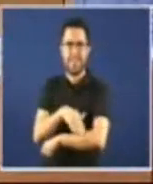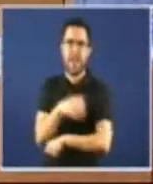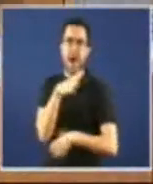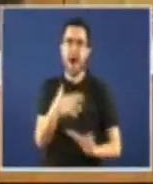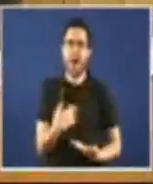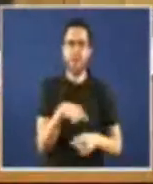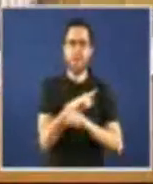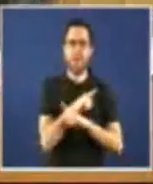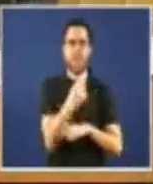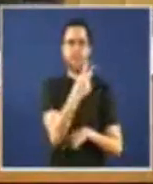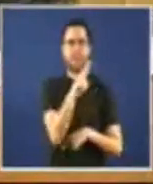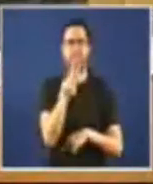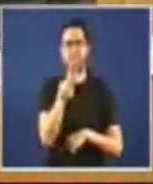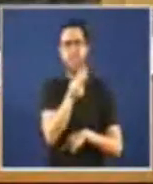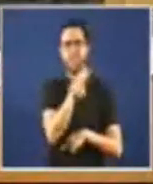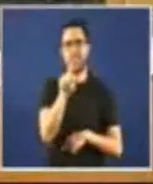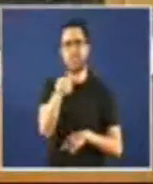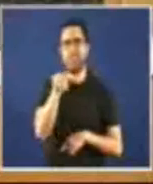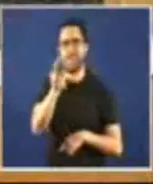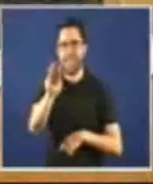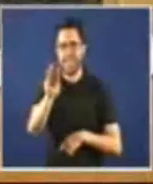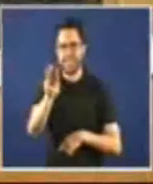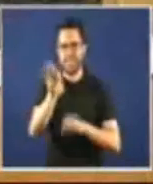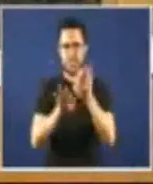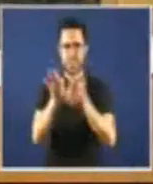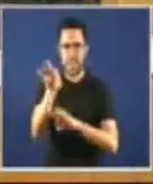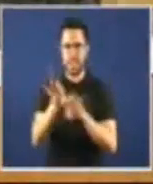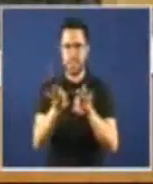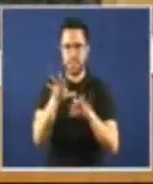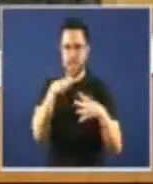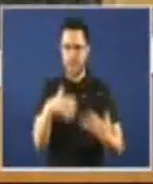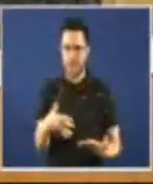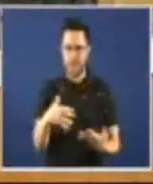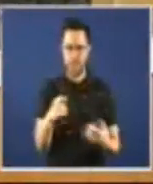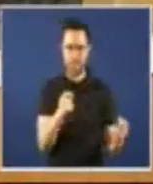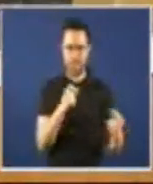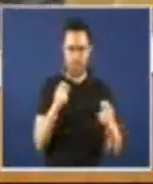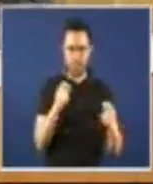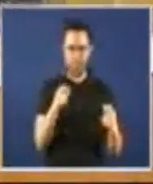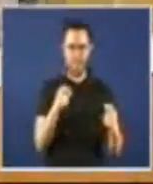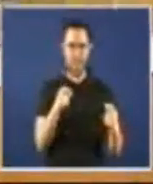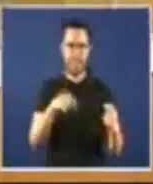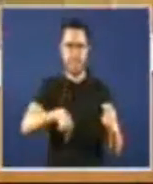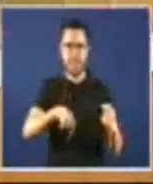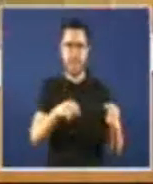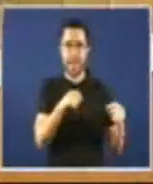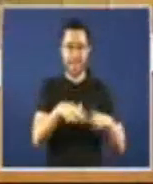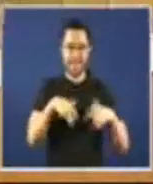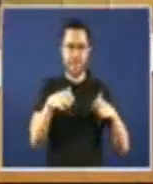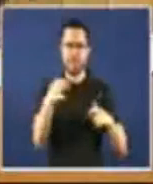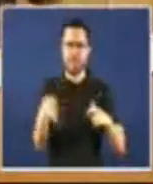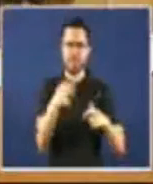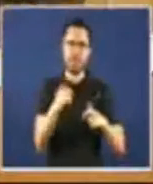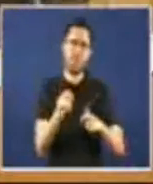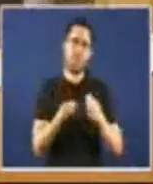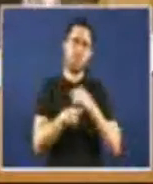,3 e no intre de facermos esta exposición, ainda a cousa está a impiorar. Unha tragedia para os 90